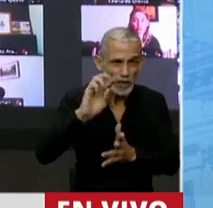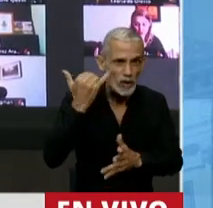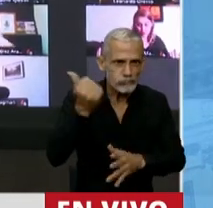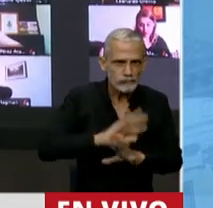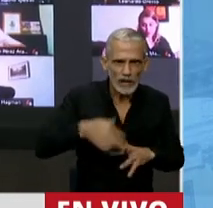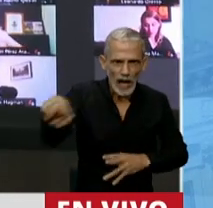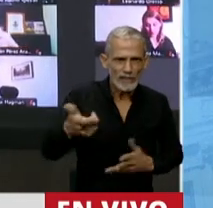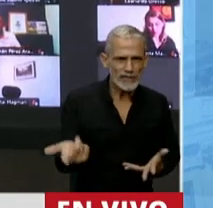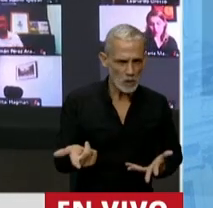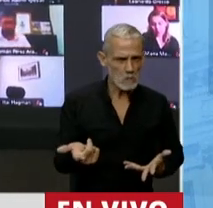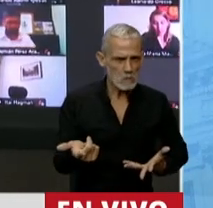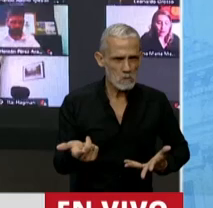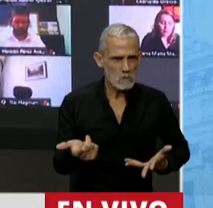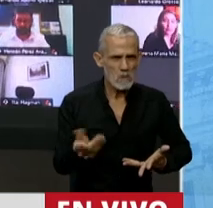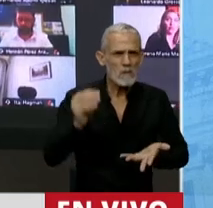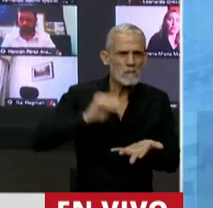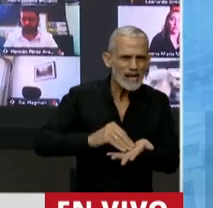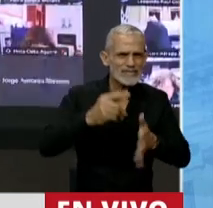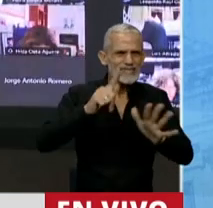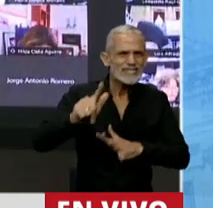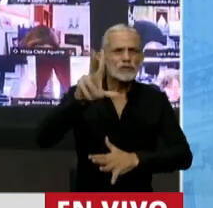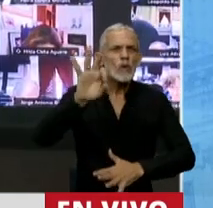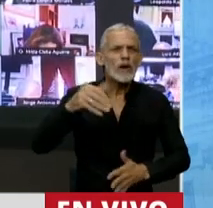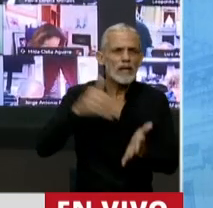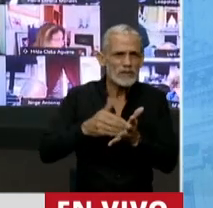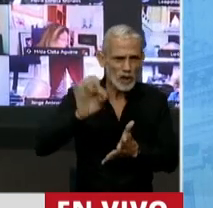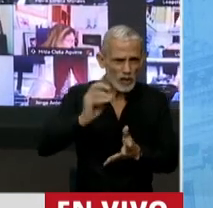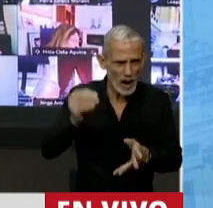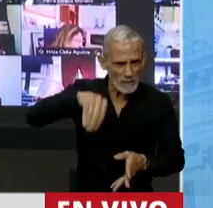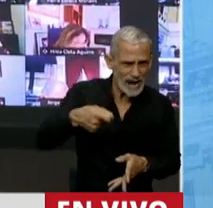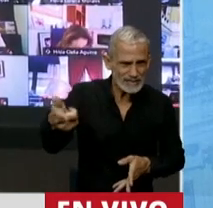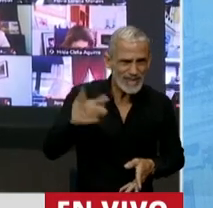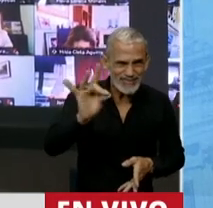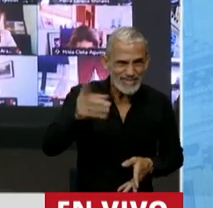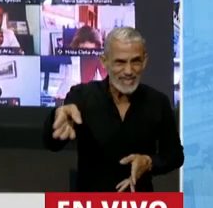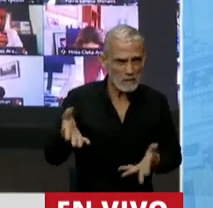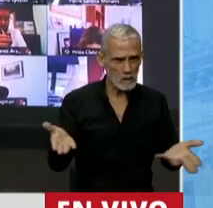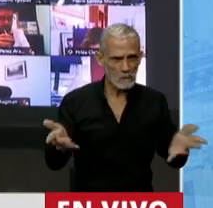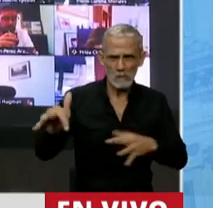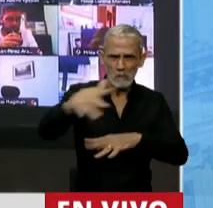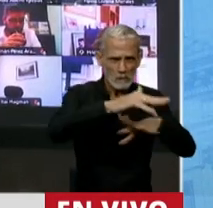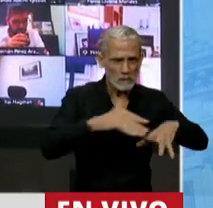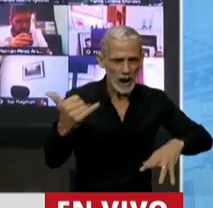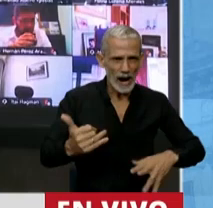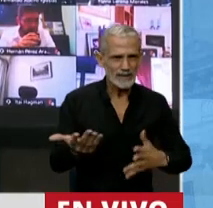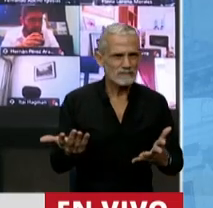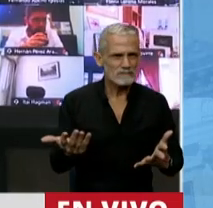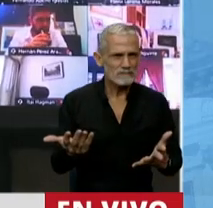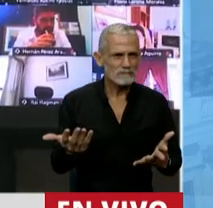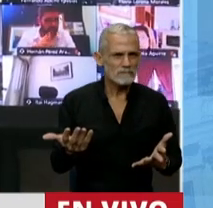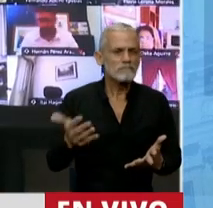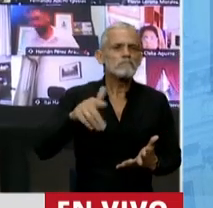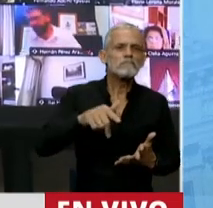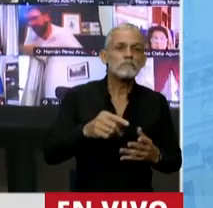No hay ninguna obligación de volver a darle 750 millones de dólares en diciembre, como se dice por ahí. La